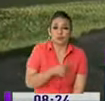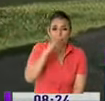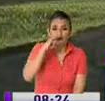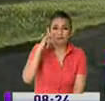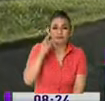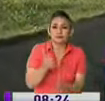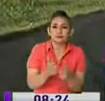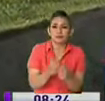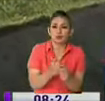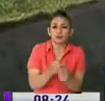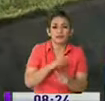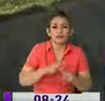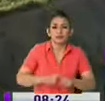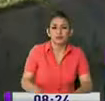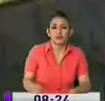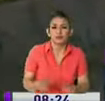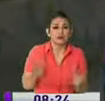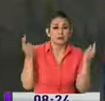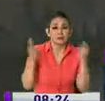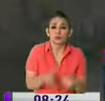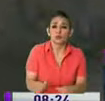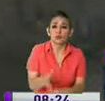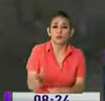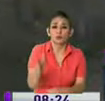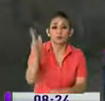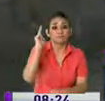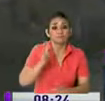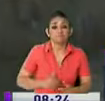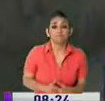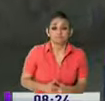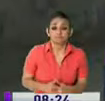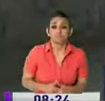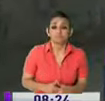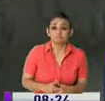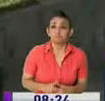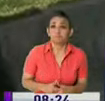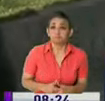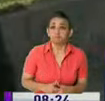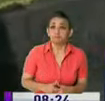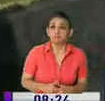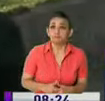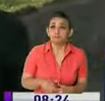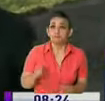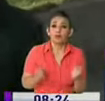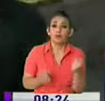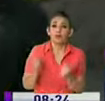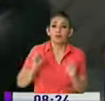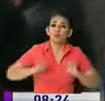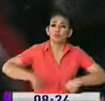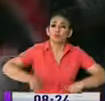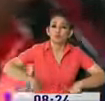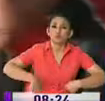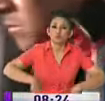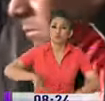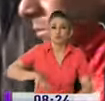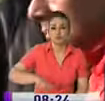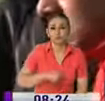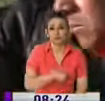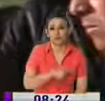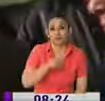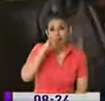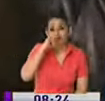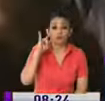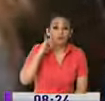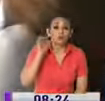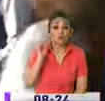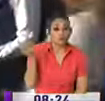celulares y salen de una así a mil por hora en sus carros o en las motos robándole a los niños o a las personas de